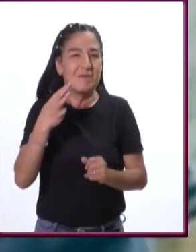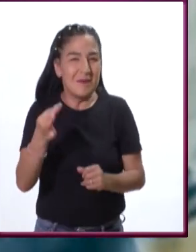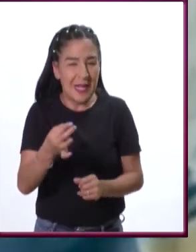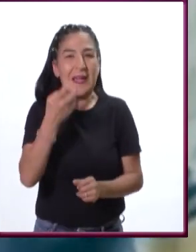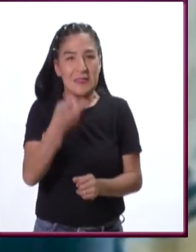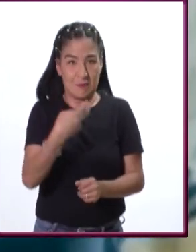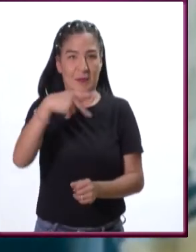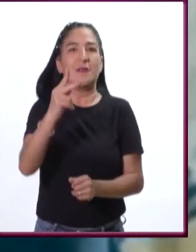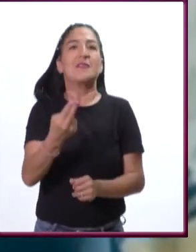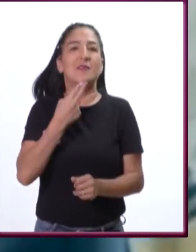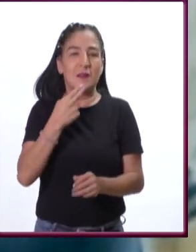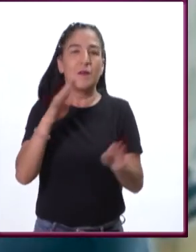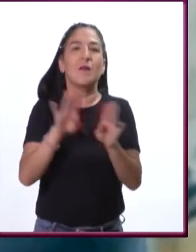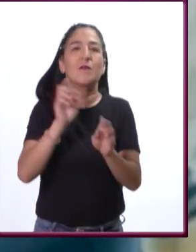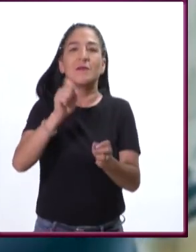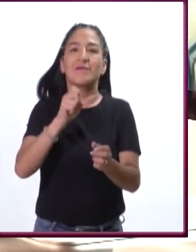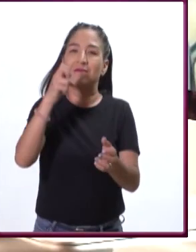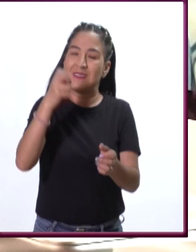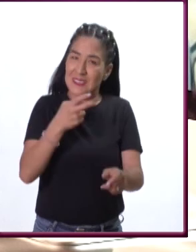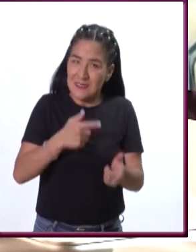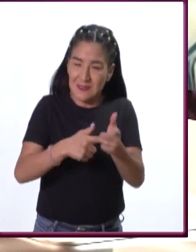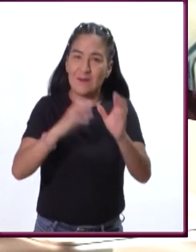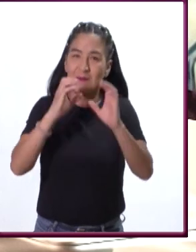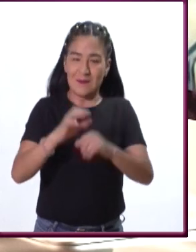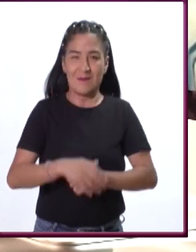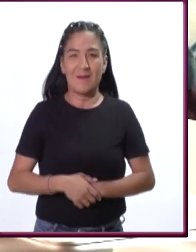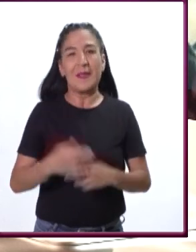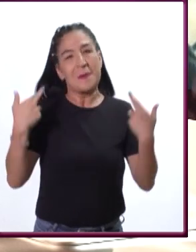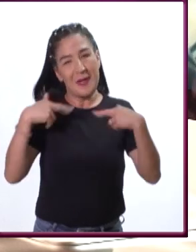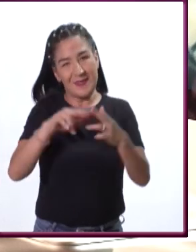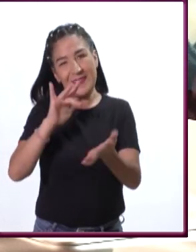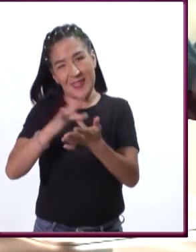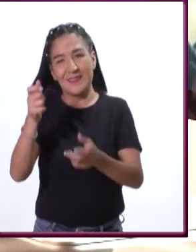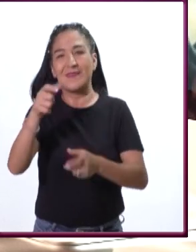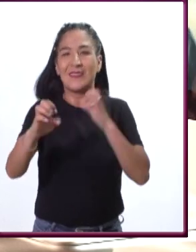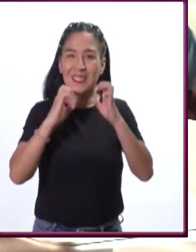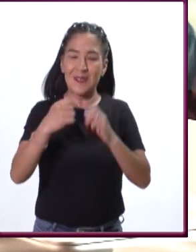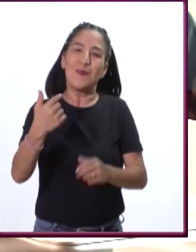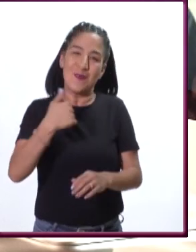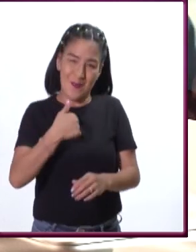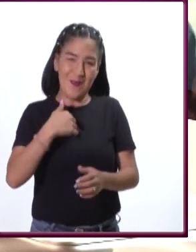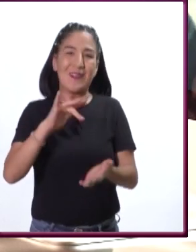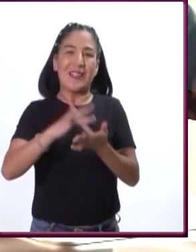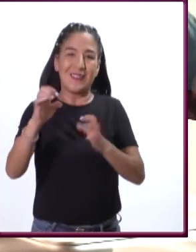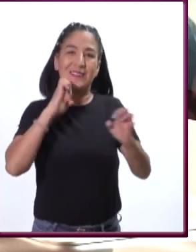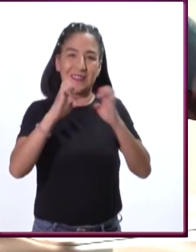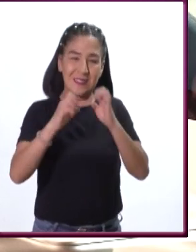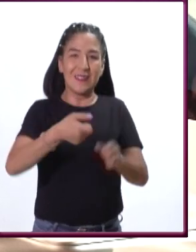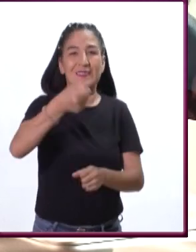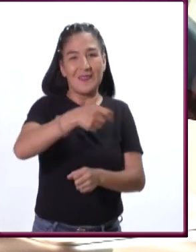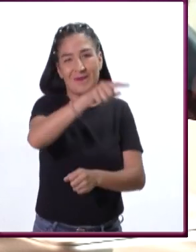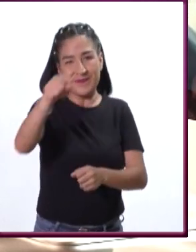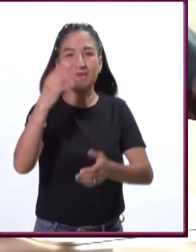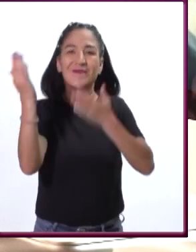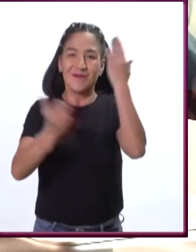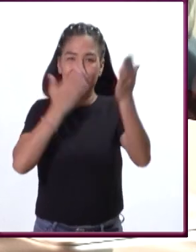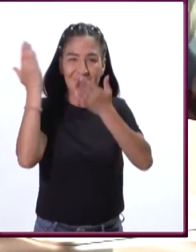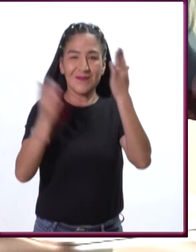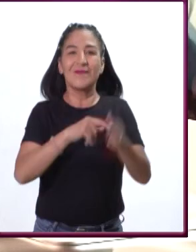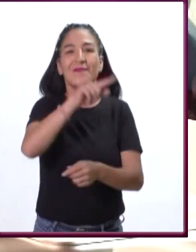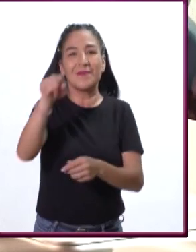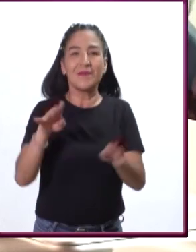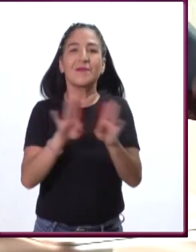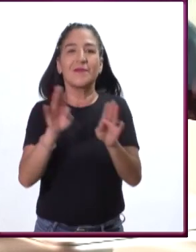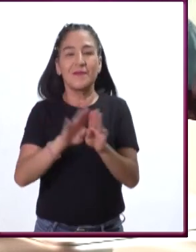acompañadas de una buena política. Maestra, le agradezco mucho este empleo. Agradecida soy yo, muchos saludos a los estudiantes